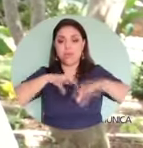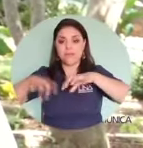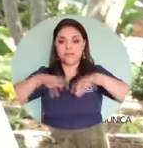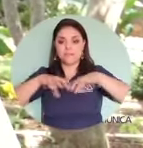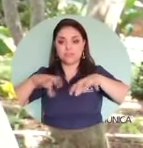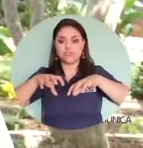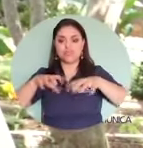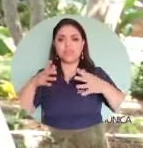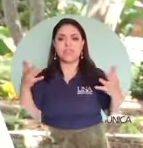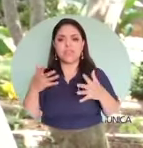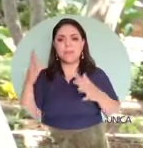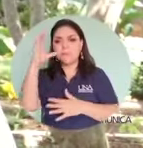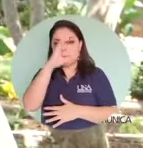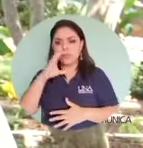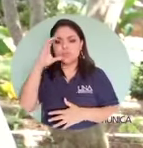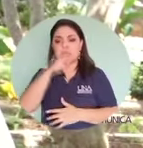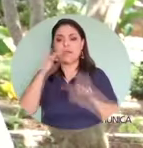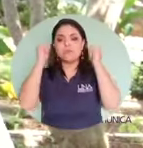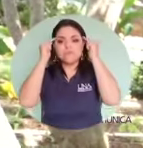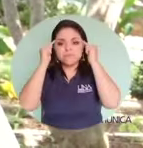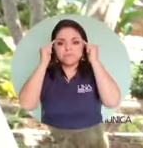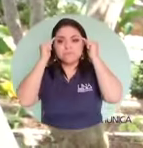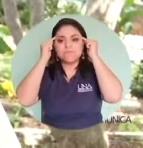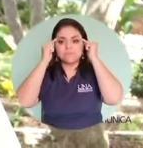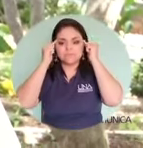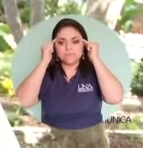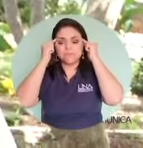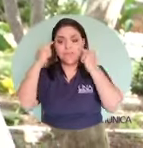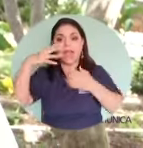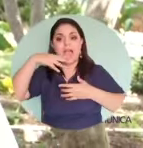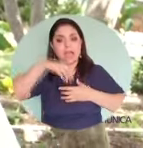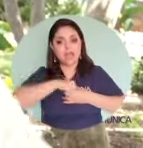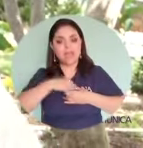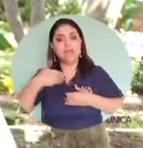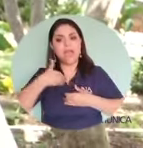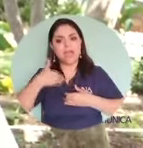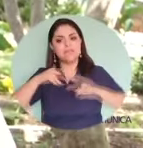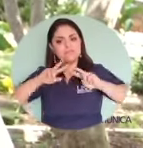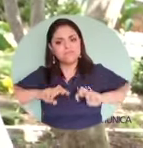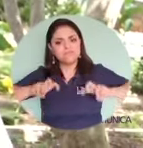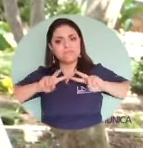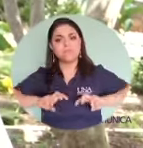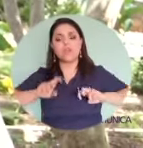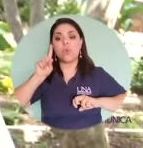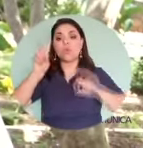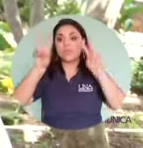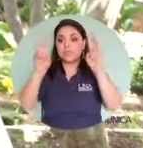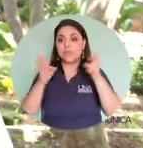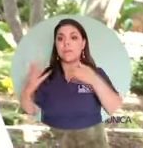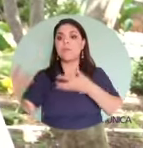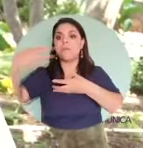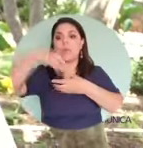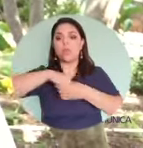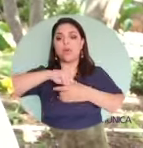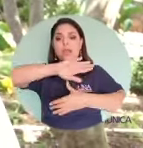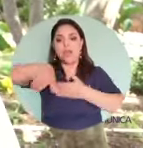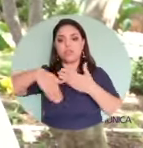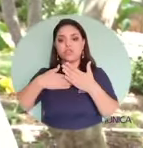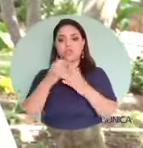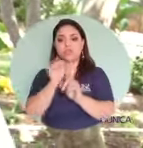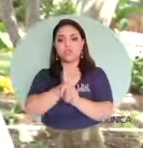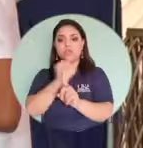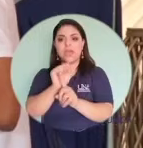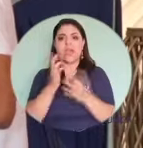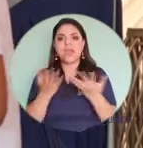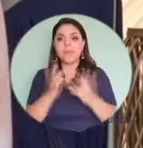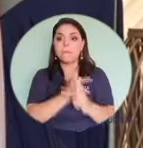eventos que buscan, primero, crear reflexión, generar reflexión, perdón, y análisis en un tema que